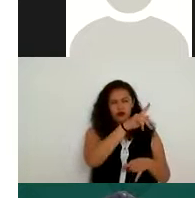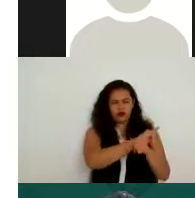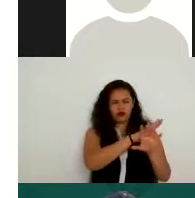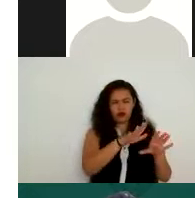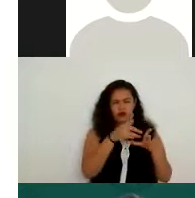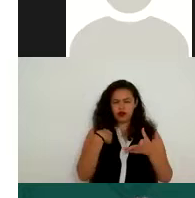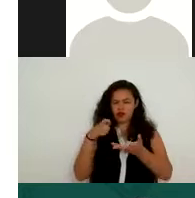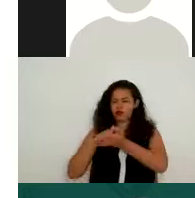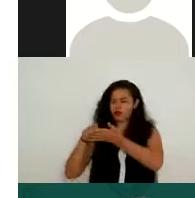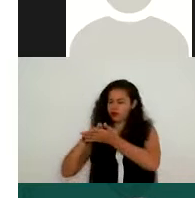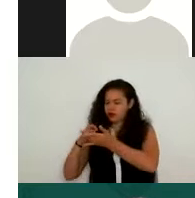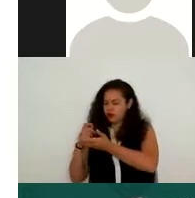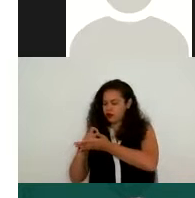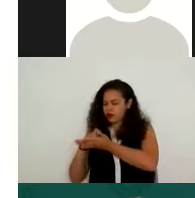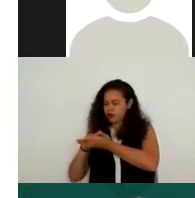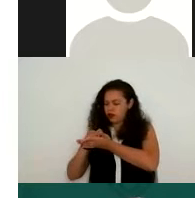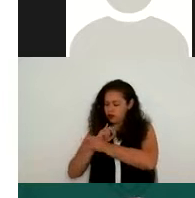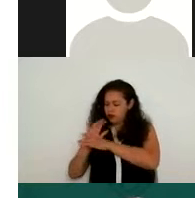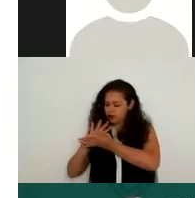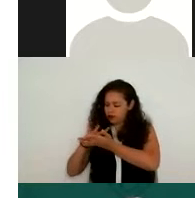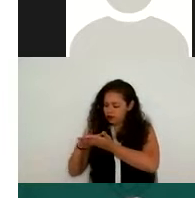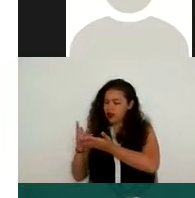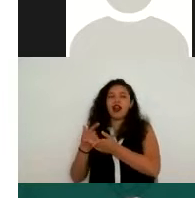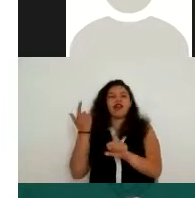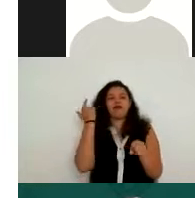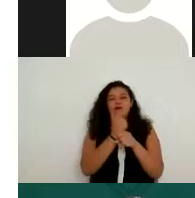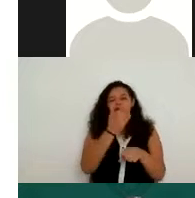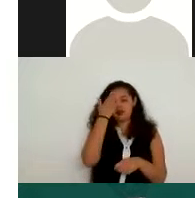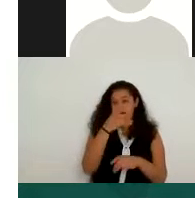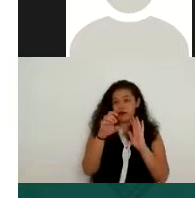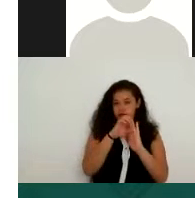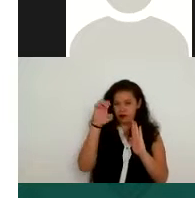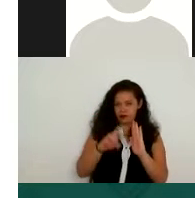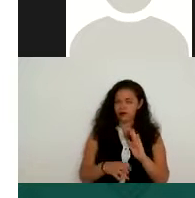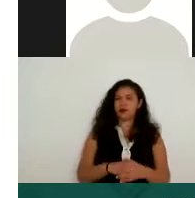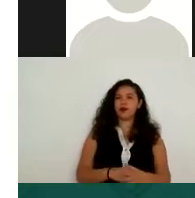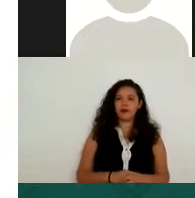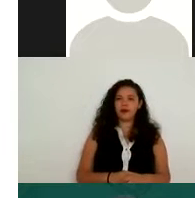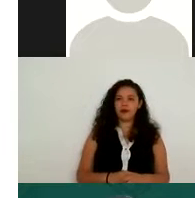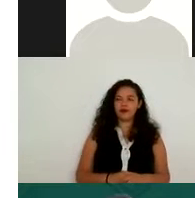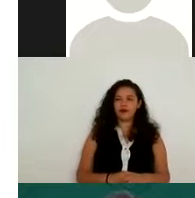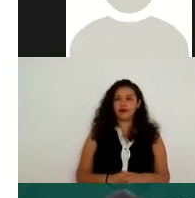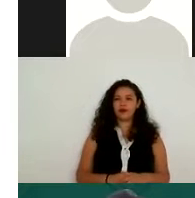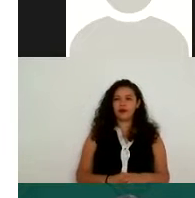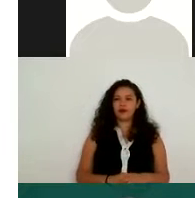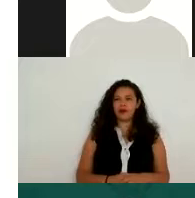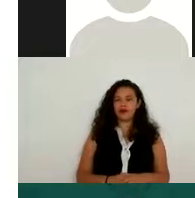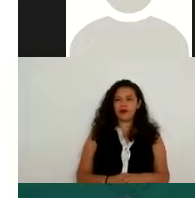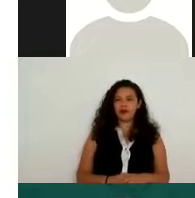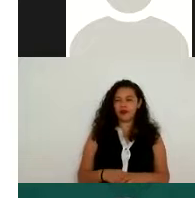identificable. Como ejemplos podemos poner, se me ocurre,